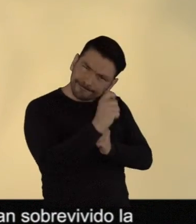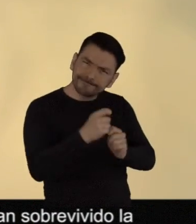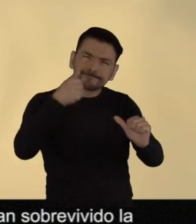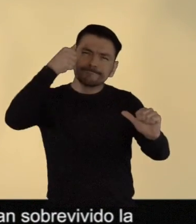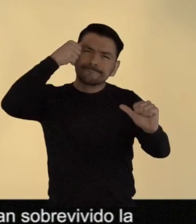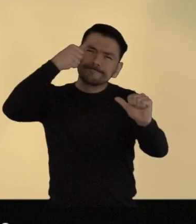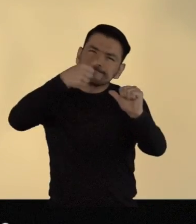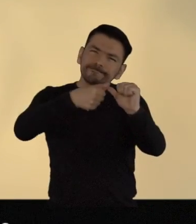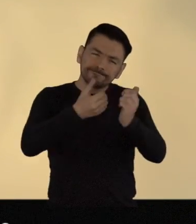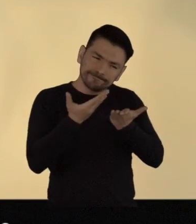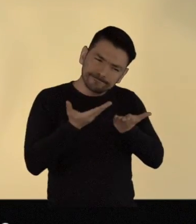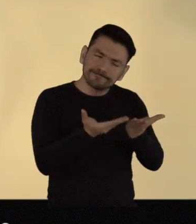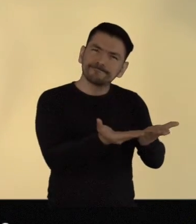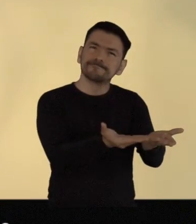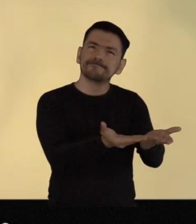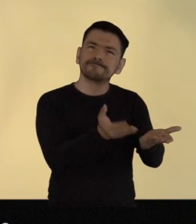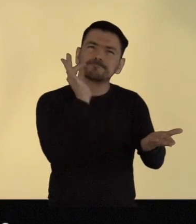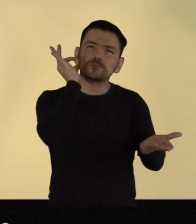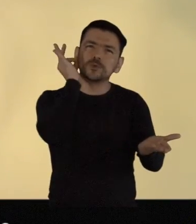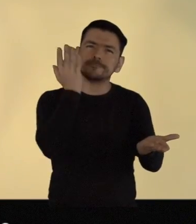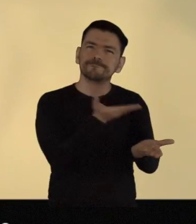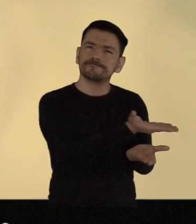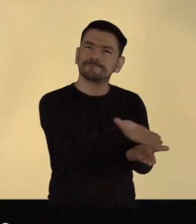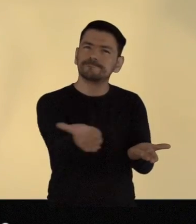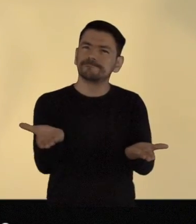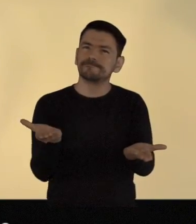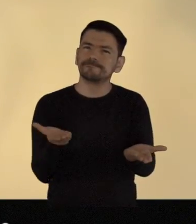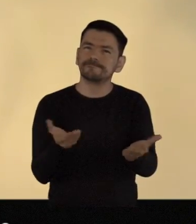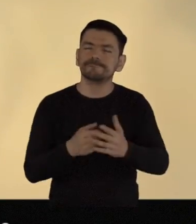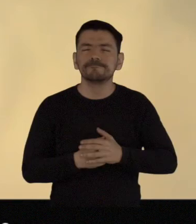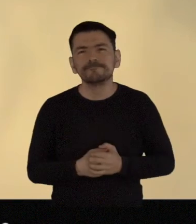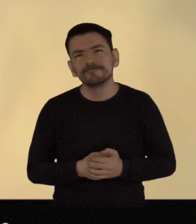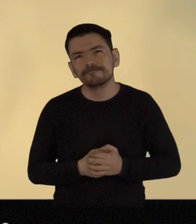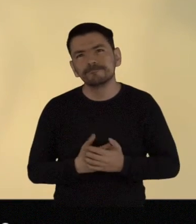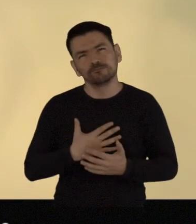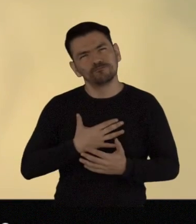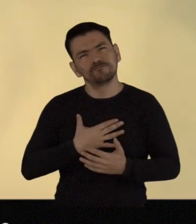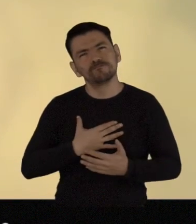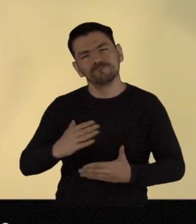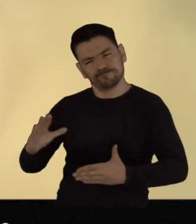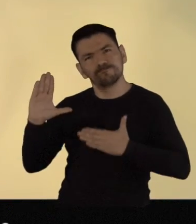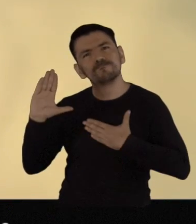nuestra región. Honramos y recordamos a ellas.